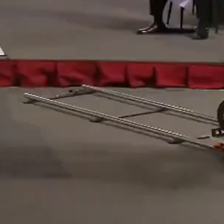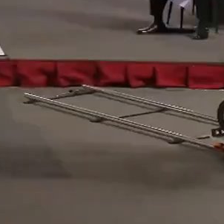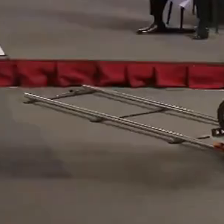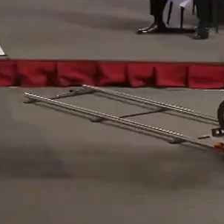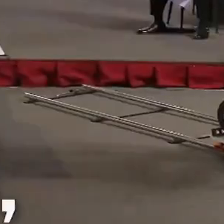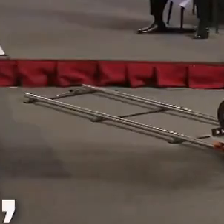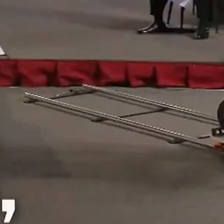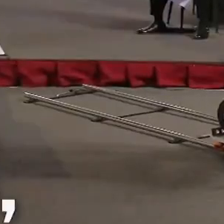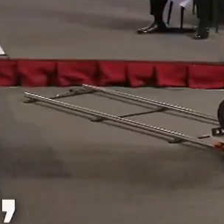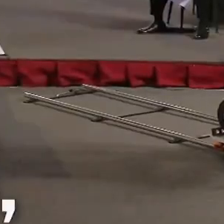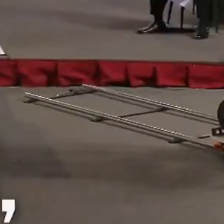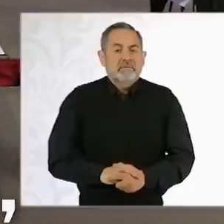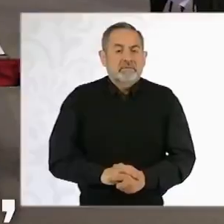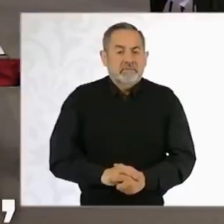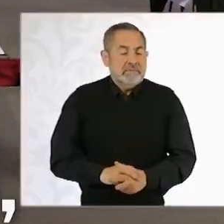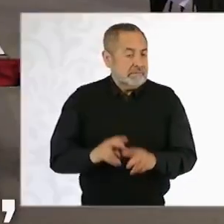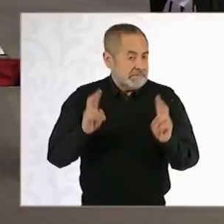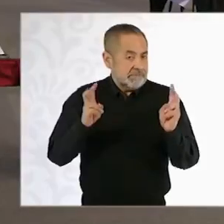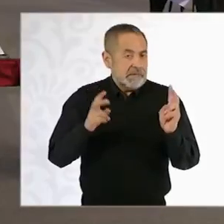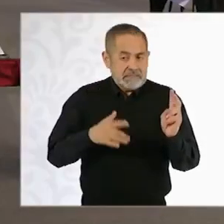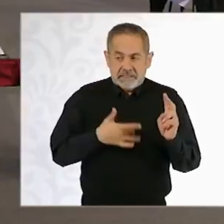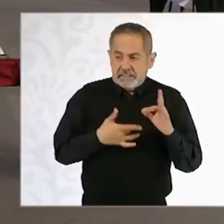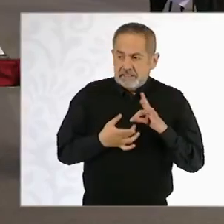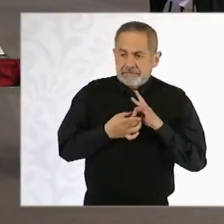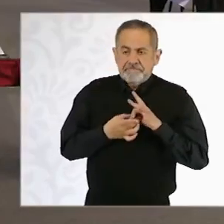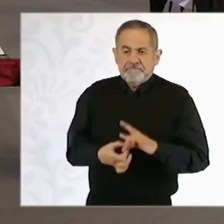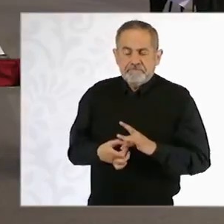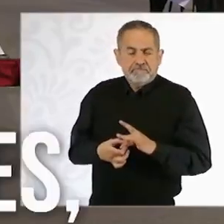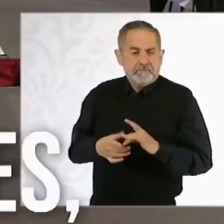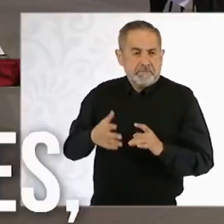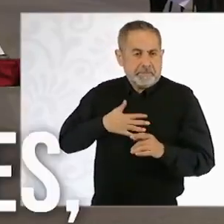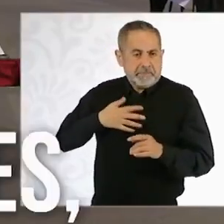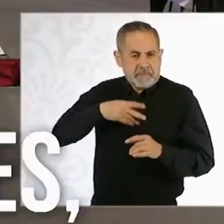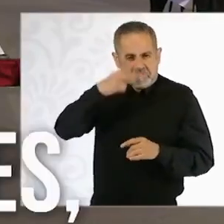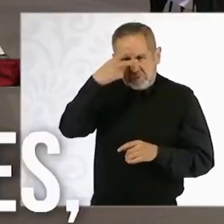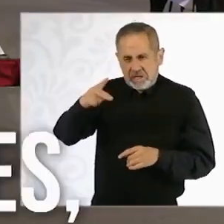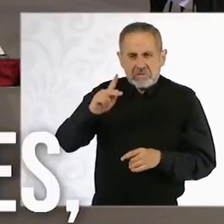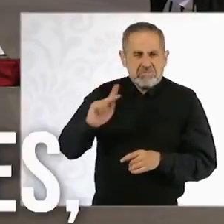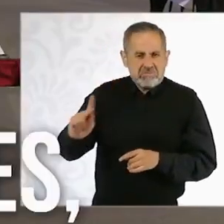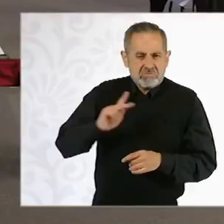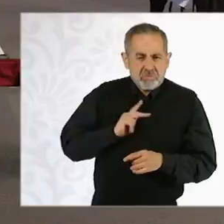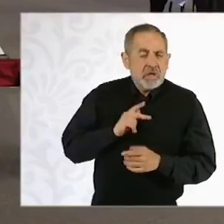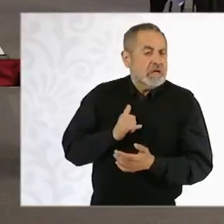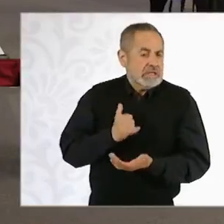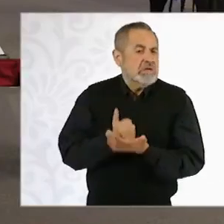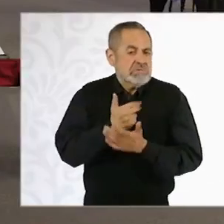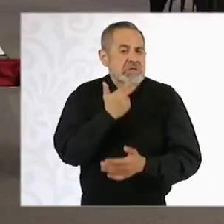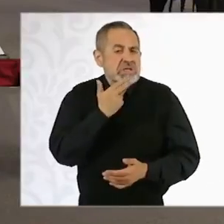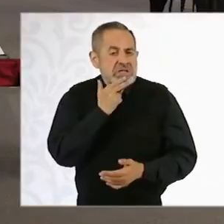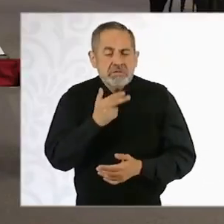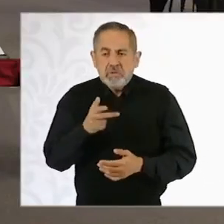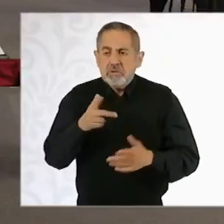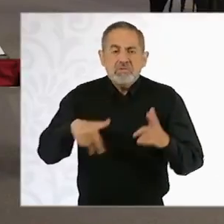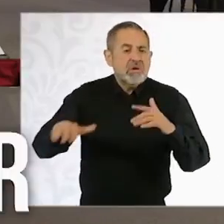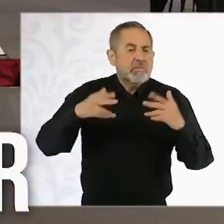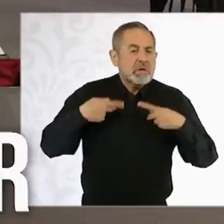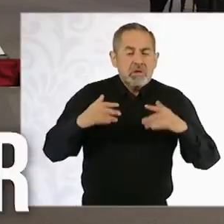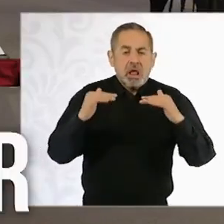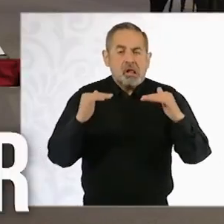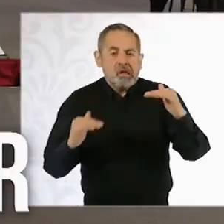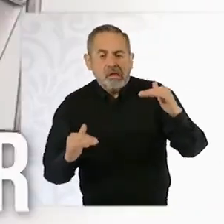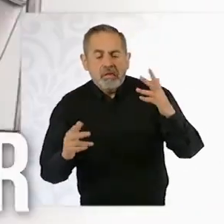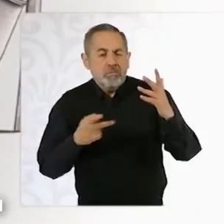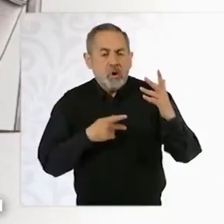funciona, da resultados, disminuye pobreza, desigualdades, mejora la calidad de vida, el